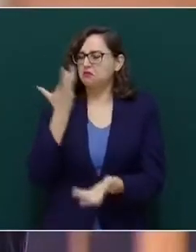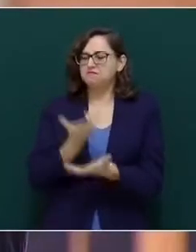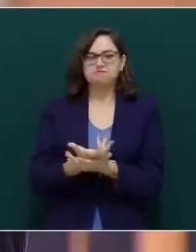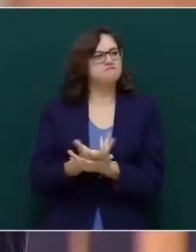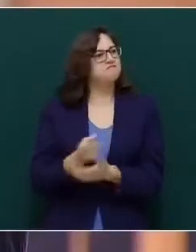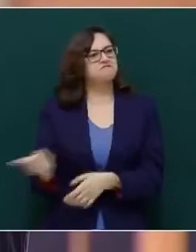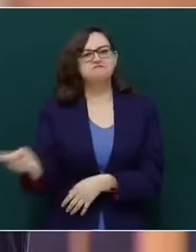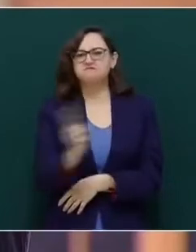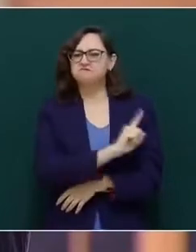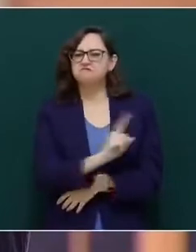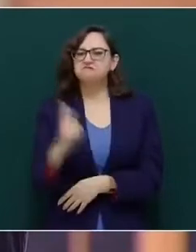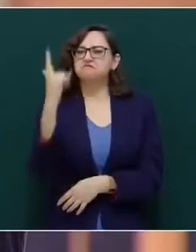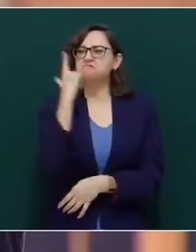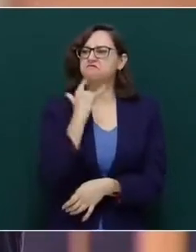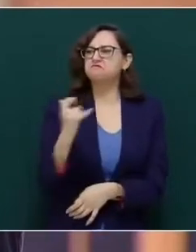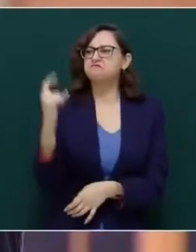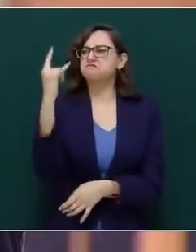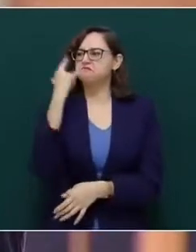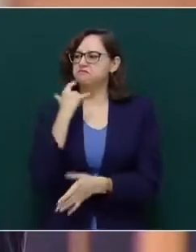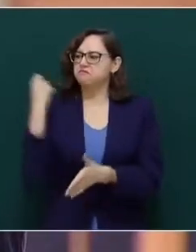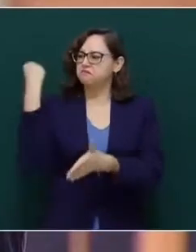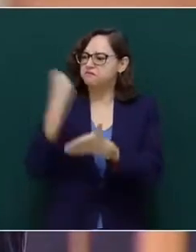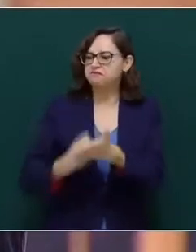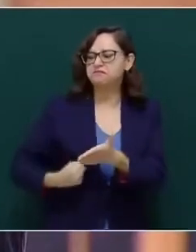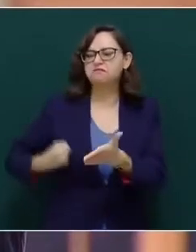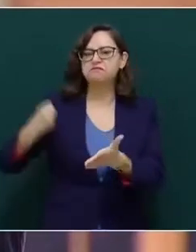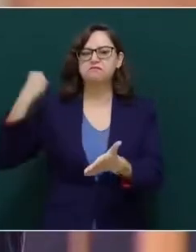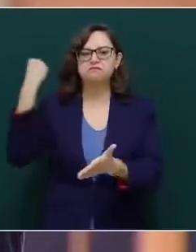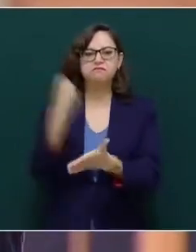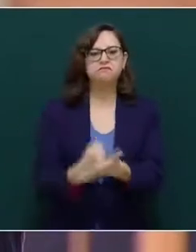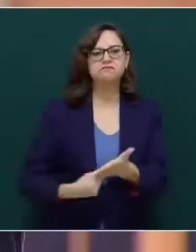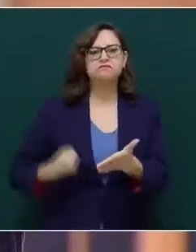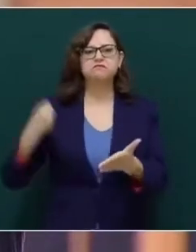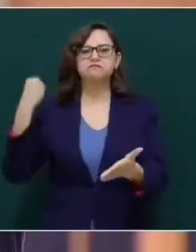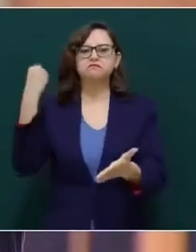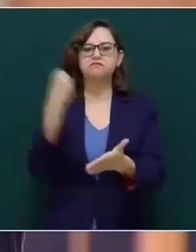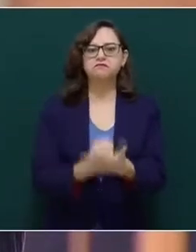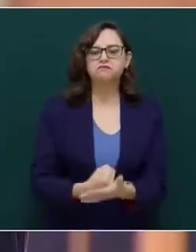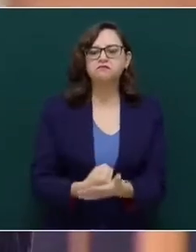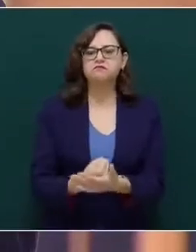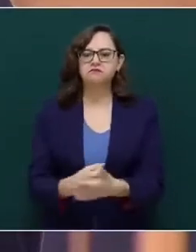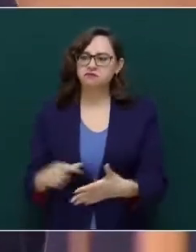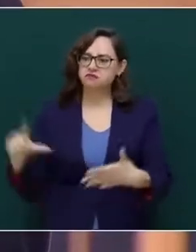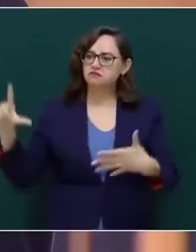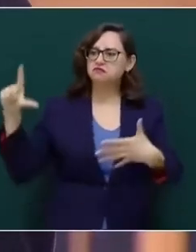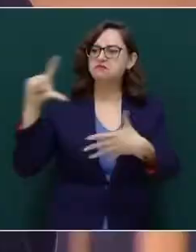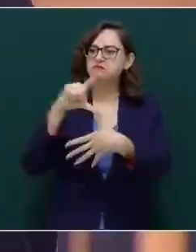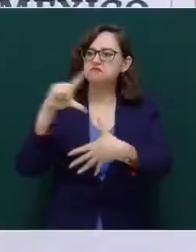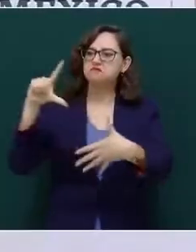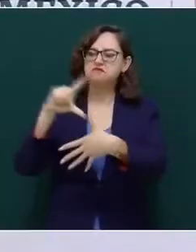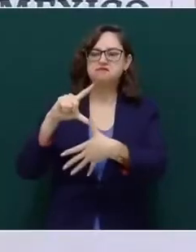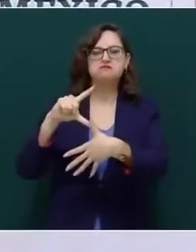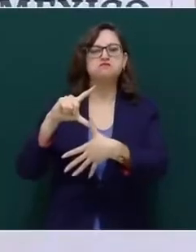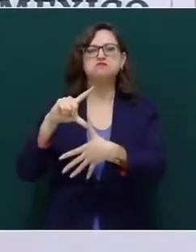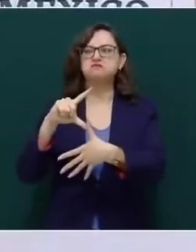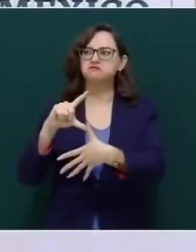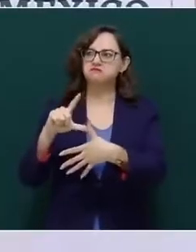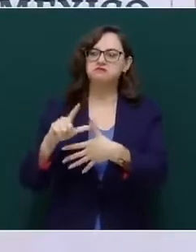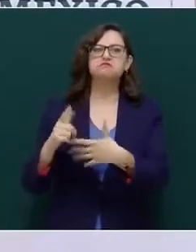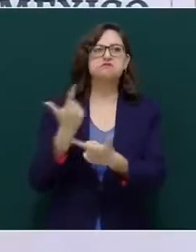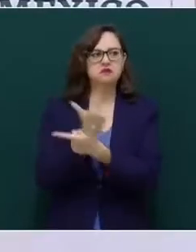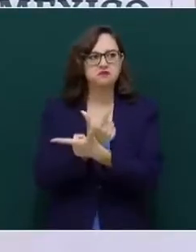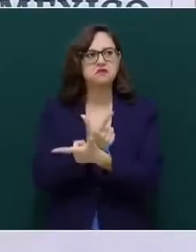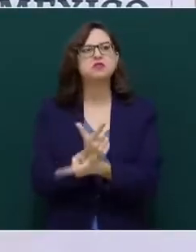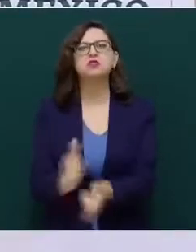alma hasta que haya logrado libertar al mundo hispanoamericano de la tutela